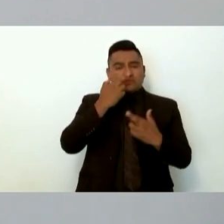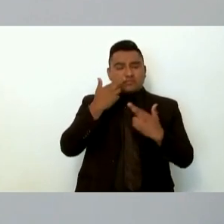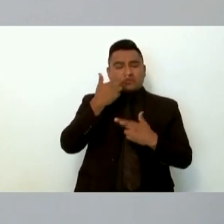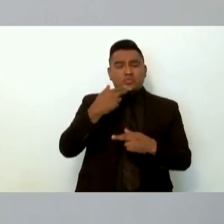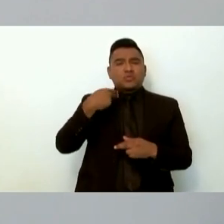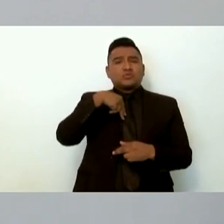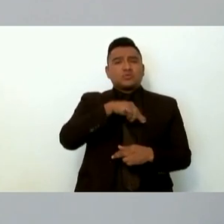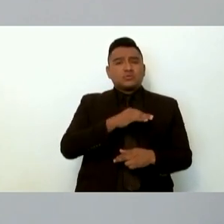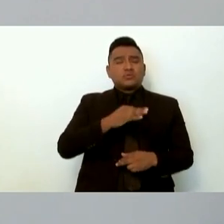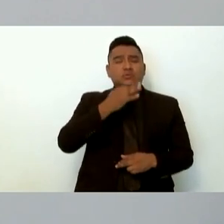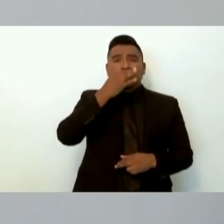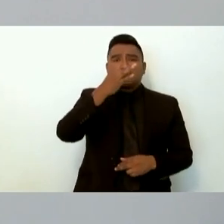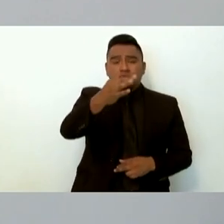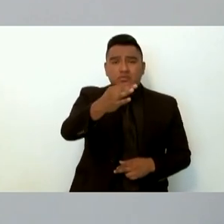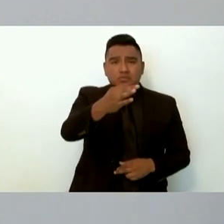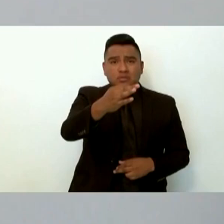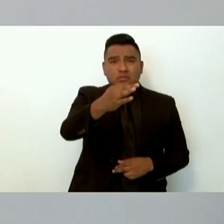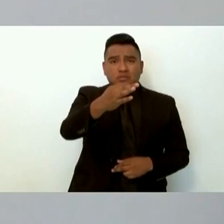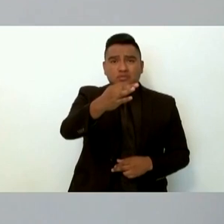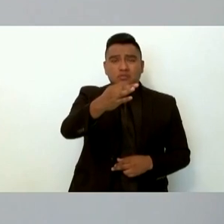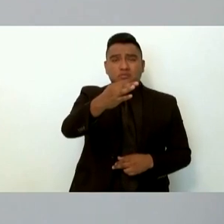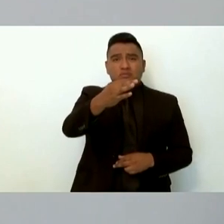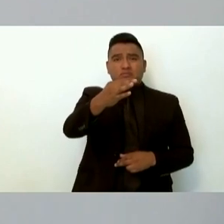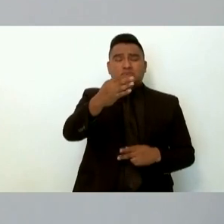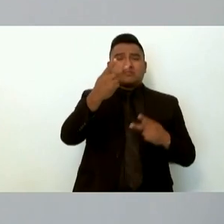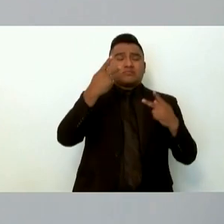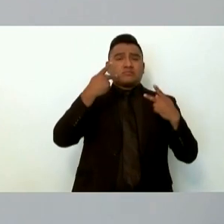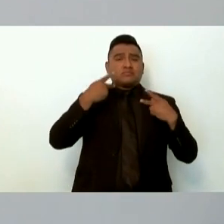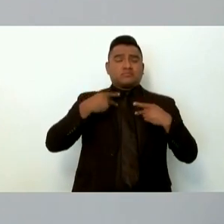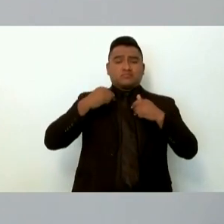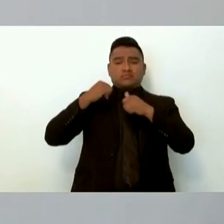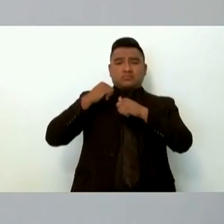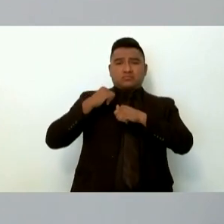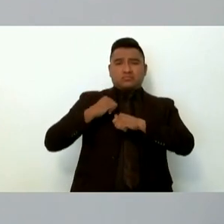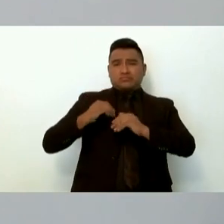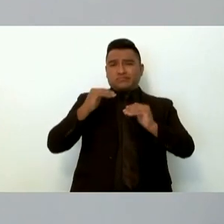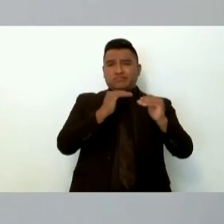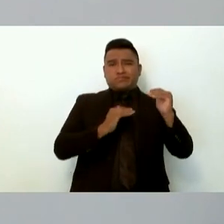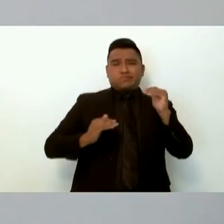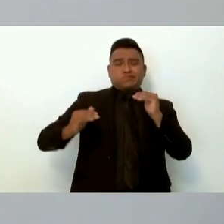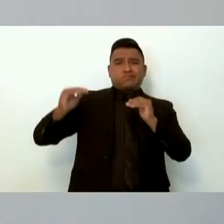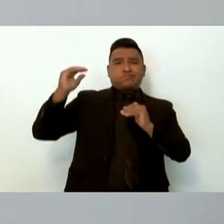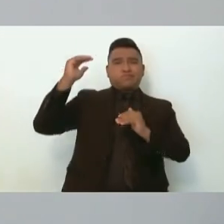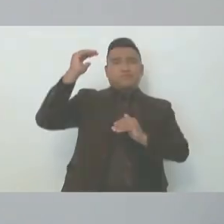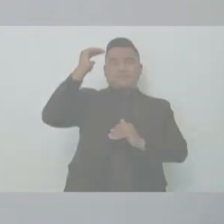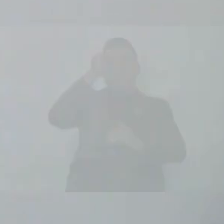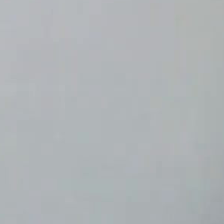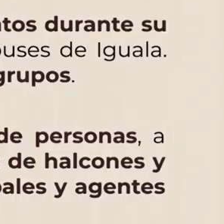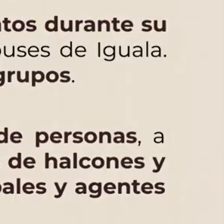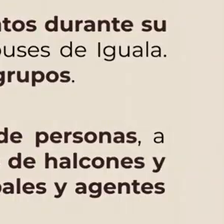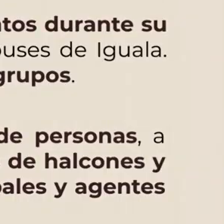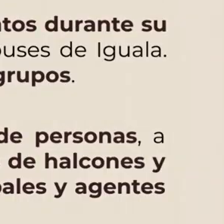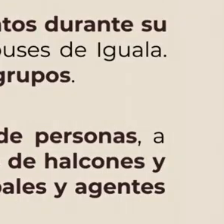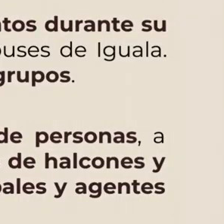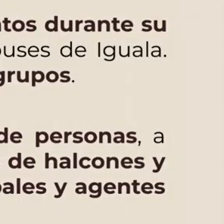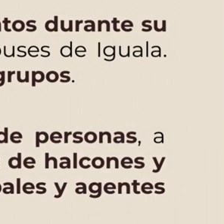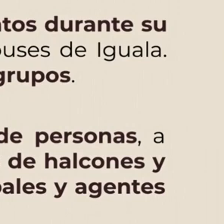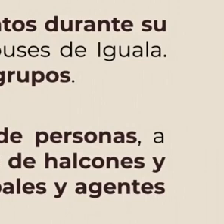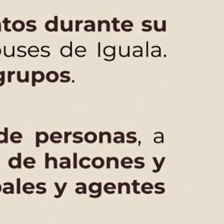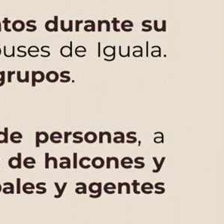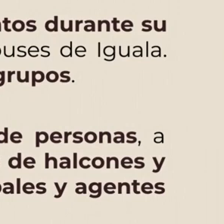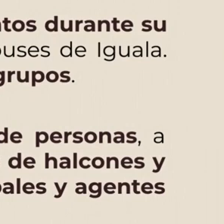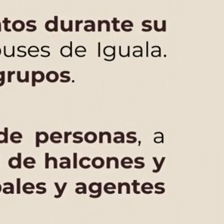no realizaron las acciones para la protección y búsqueda del soldado Julio César López Patolzin